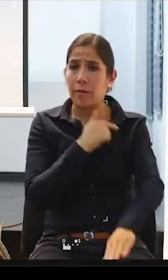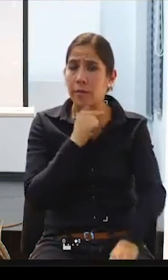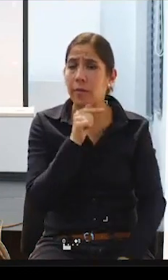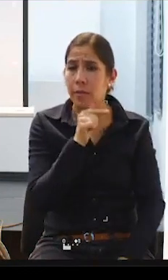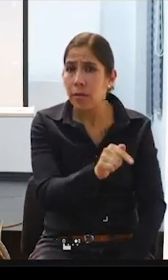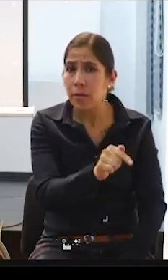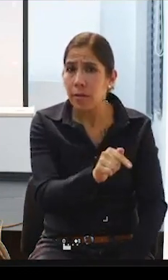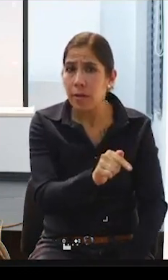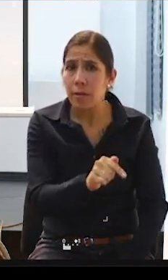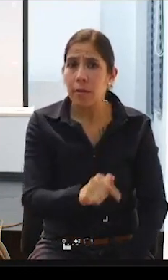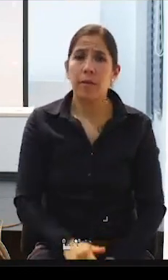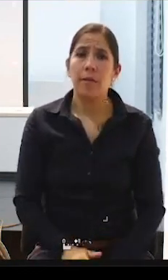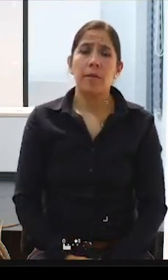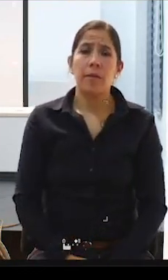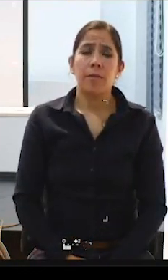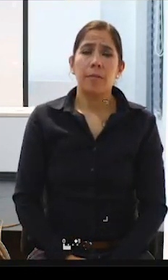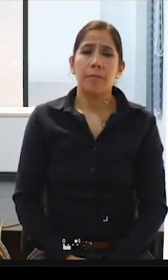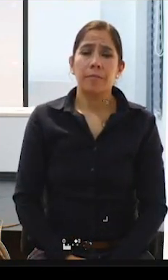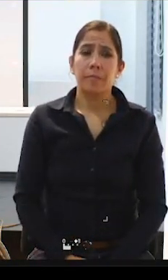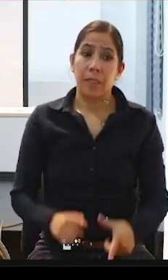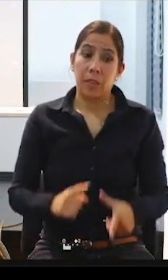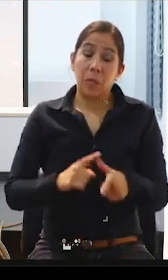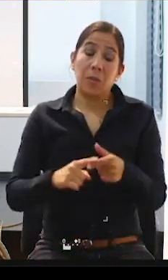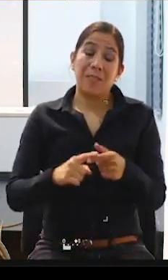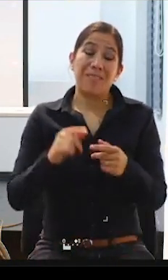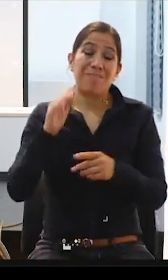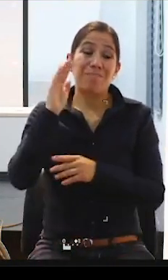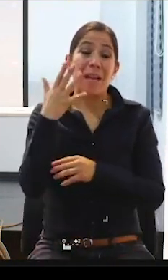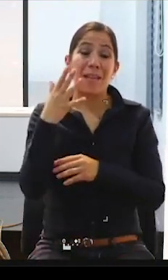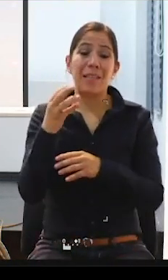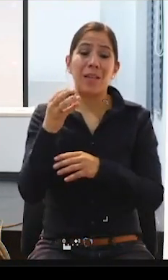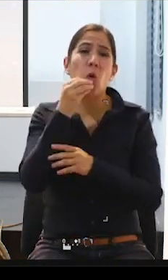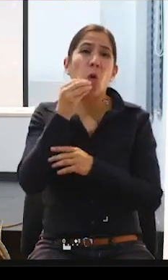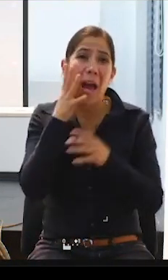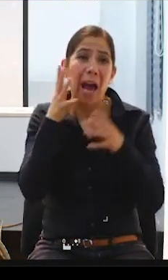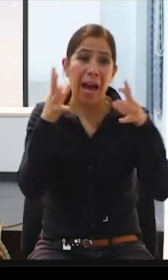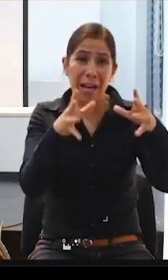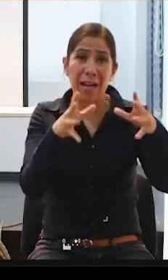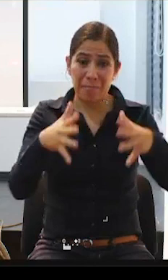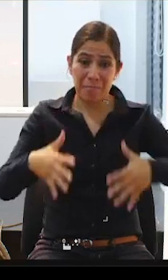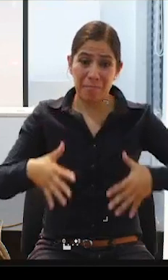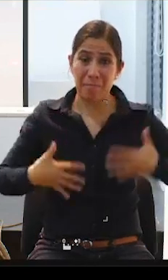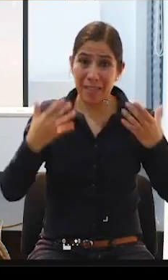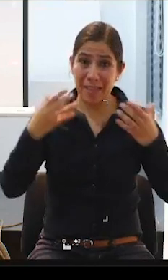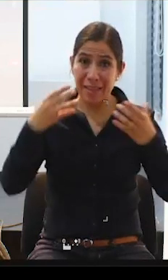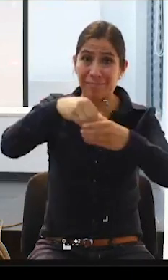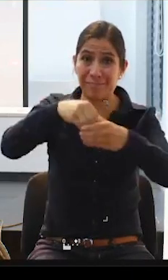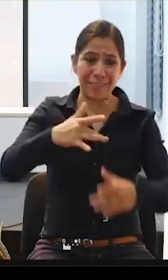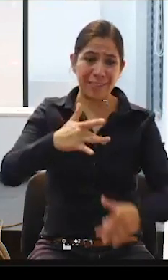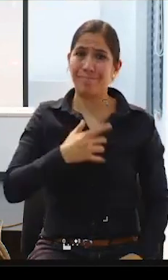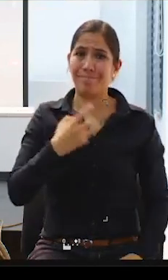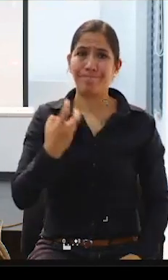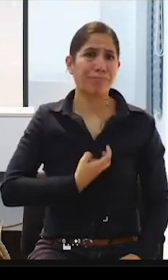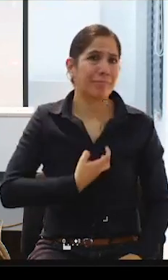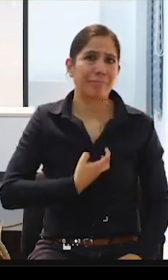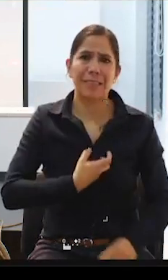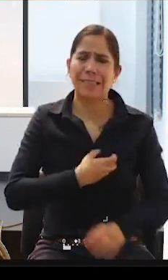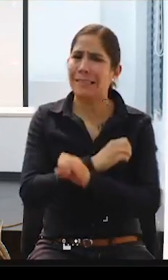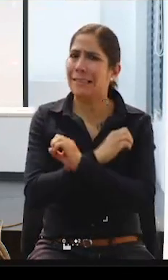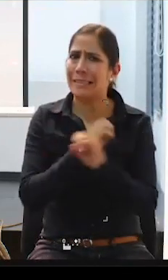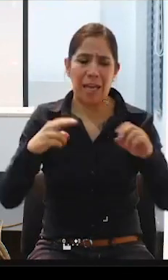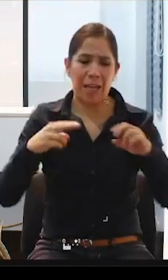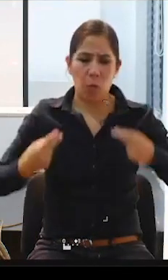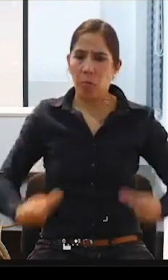no se olviden, deshumanizamos, deshumanizamos. Y digo, y digo, digo muchas